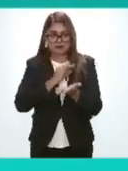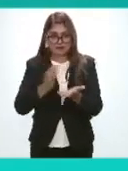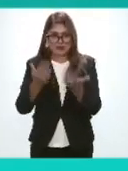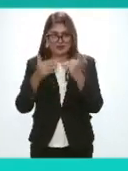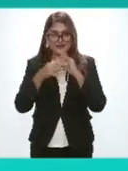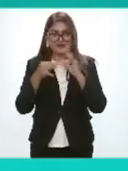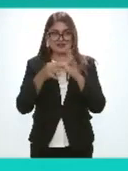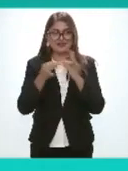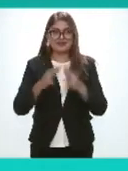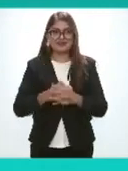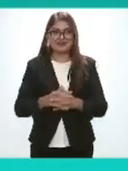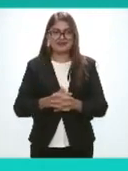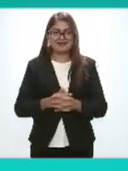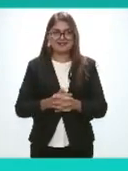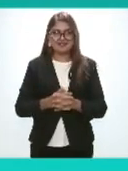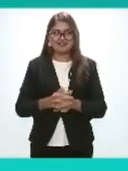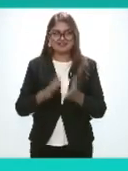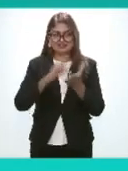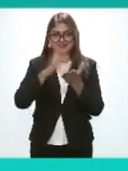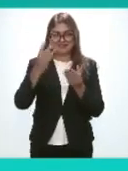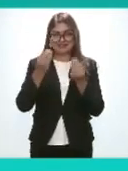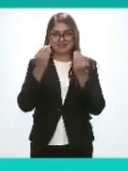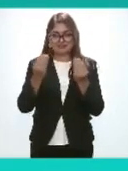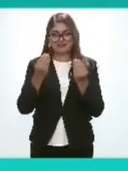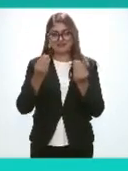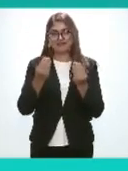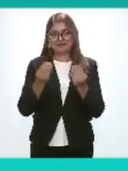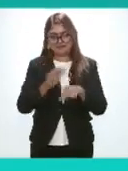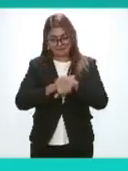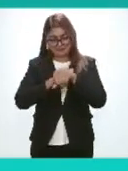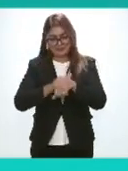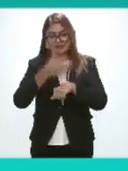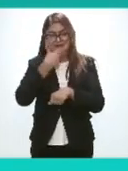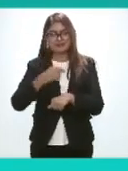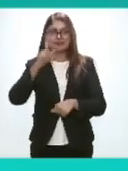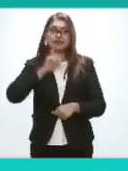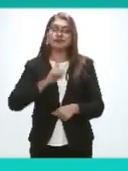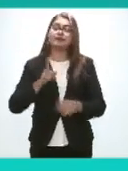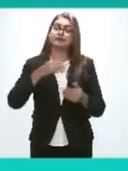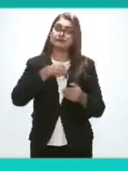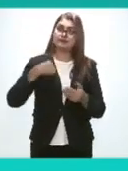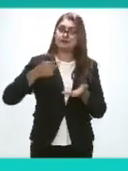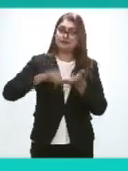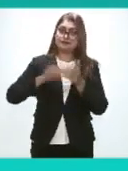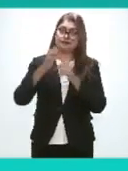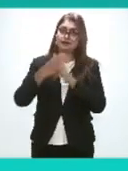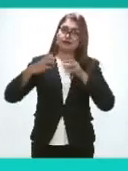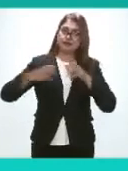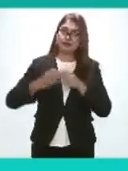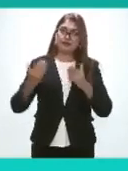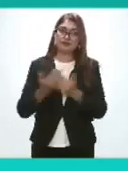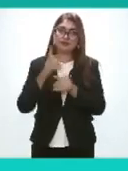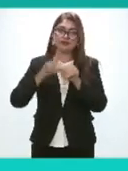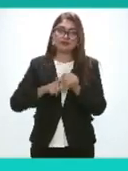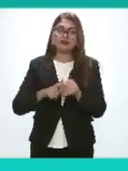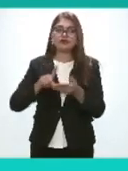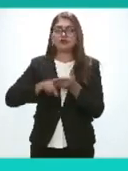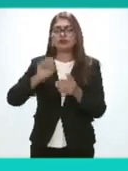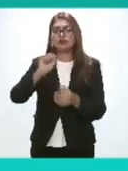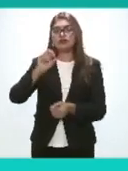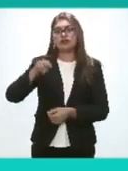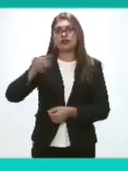adelante muchas gracias muy buenos días amigas y amigos integrantes de este consejo nacional del sistema nacional de